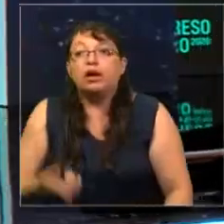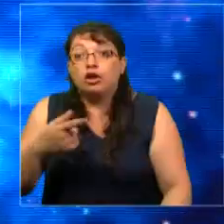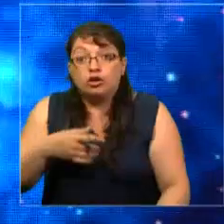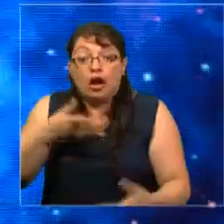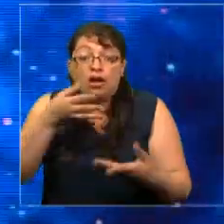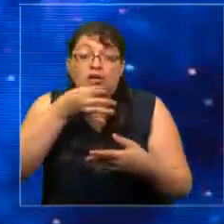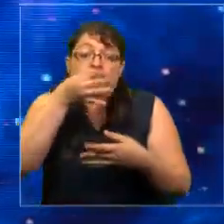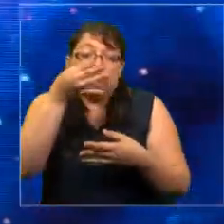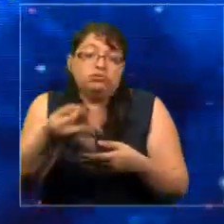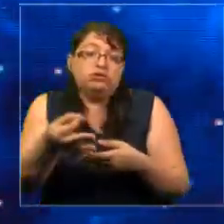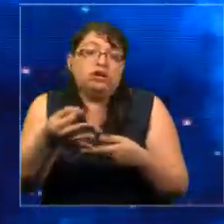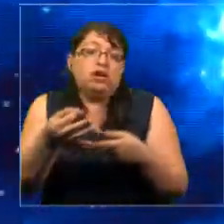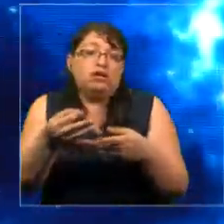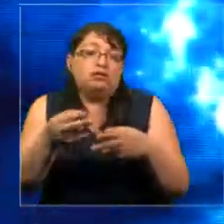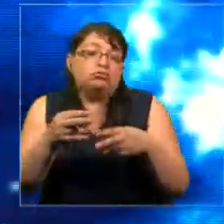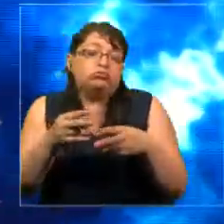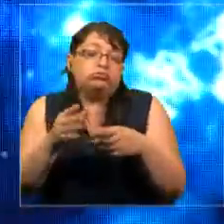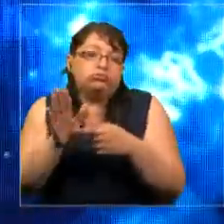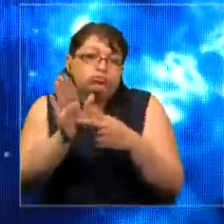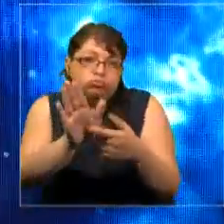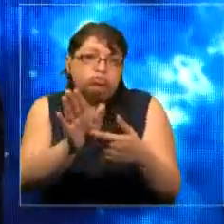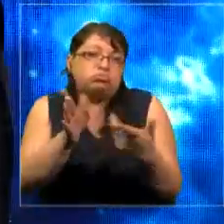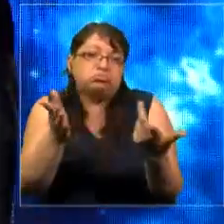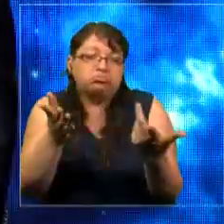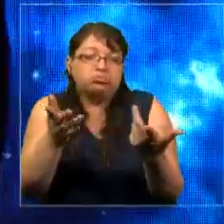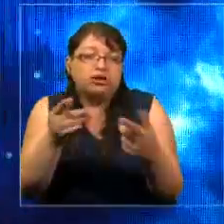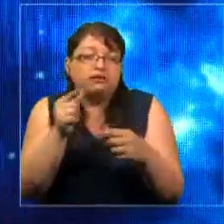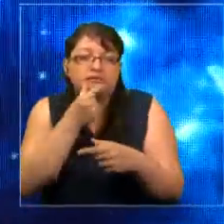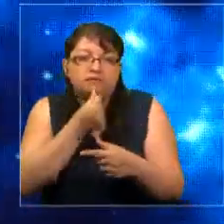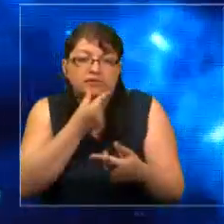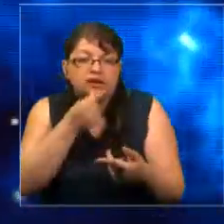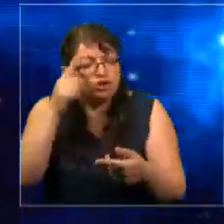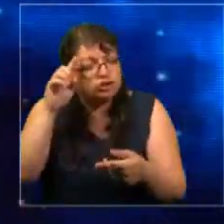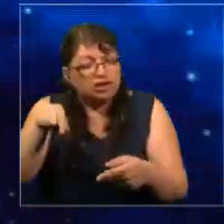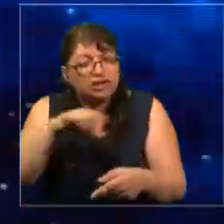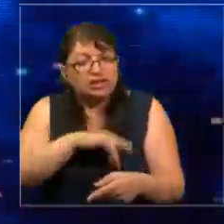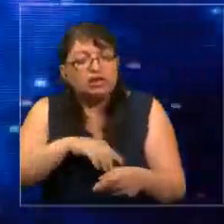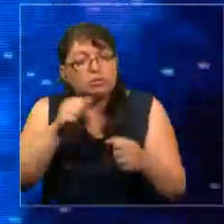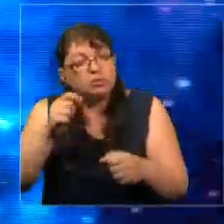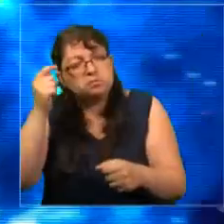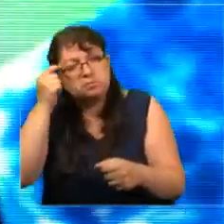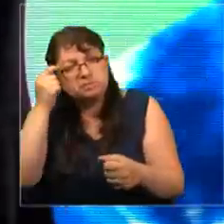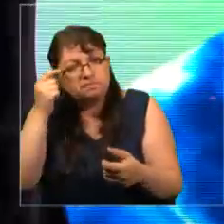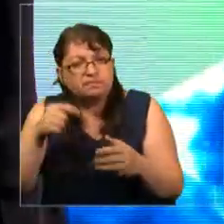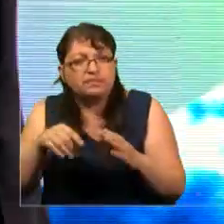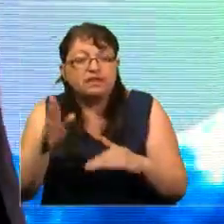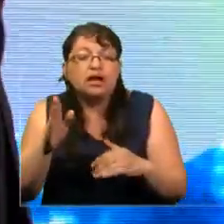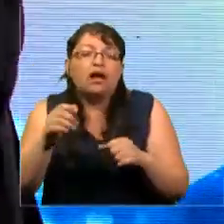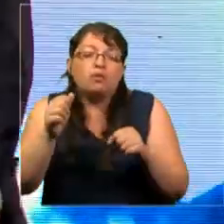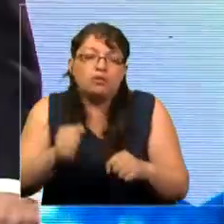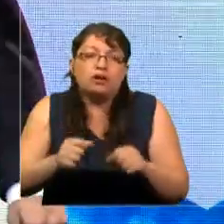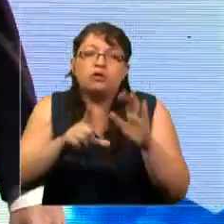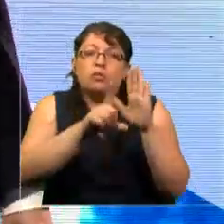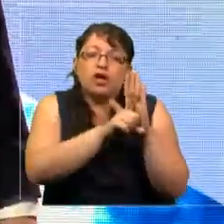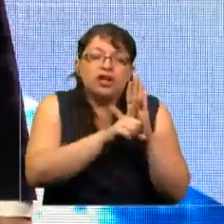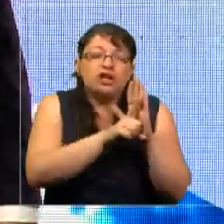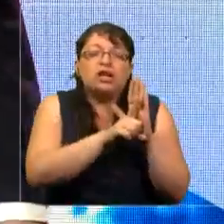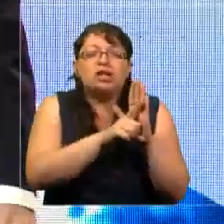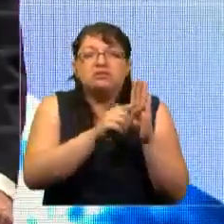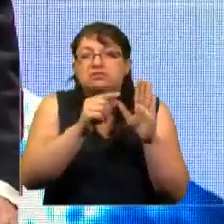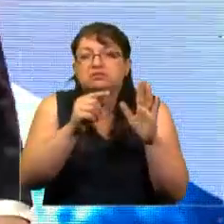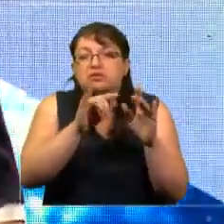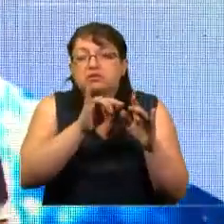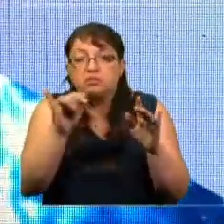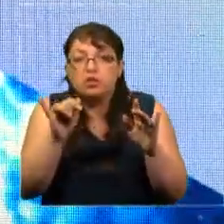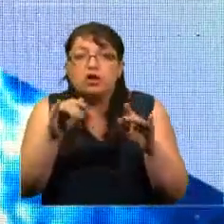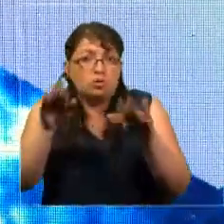una propuesta muy simple. Yo sé que este país tal vez va a reconsiderarlo. Va a reconsiderar leyes en un futuro cercano, y tenemos